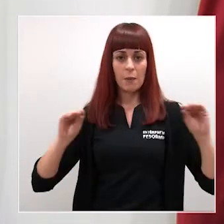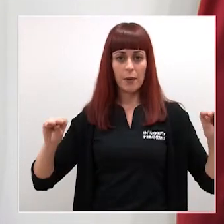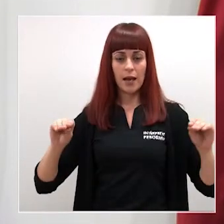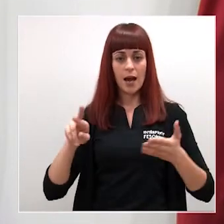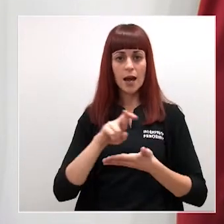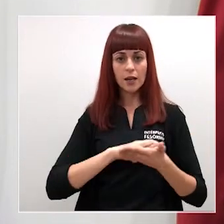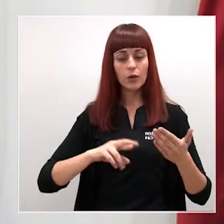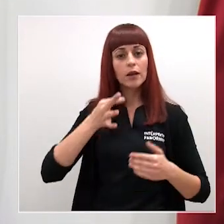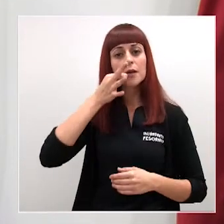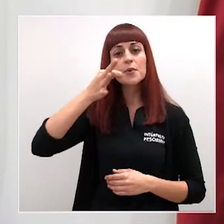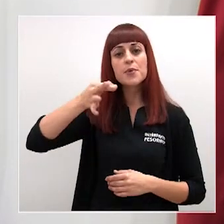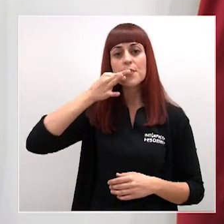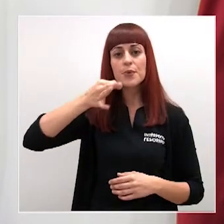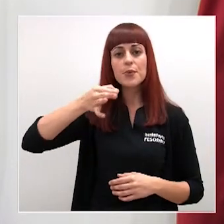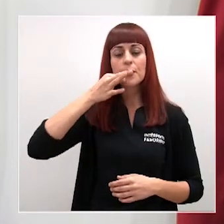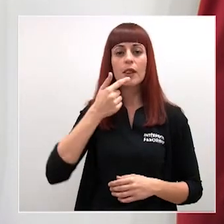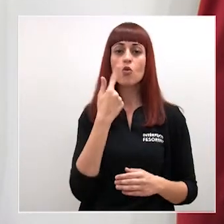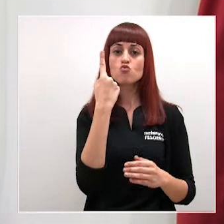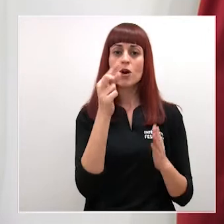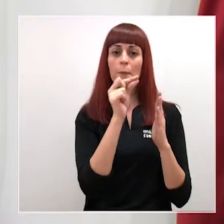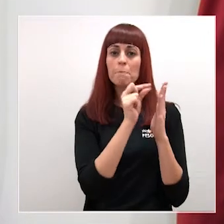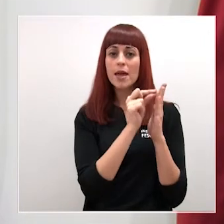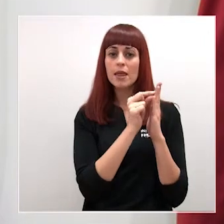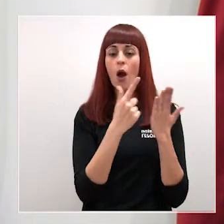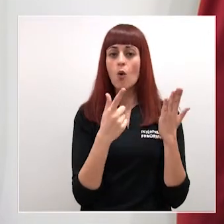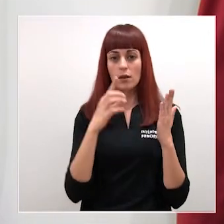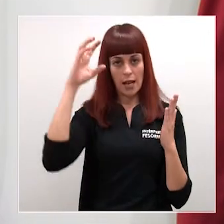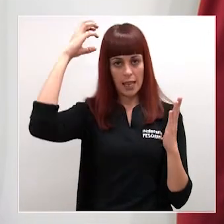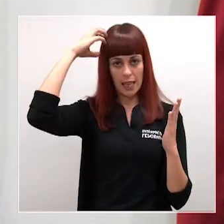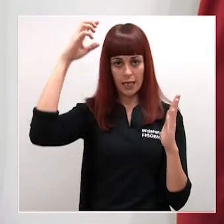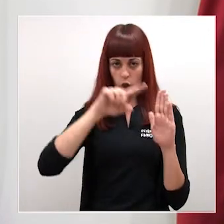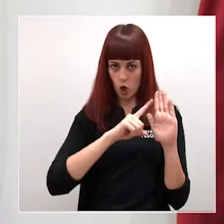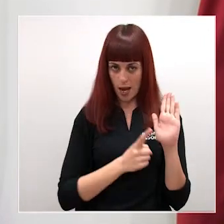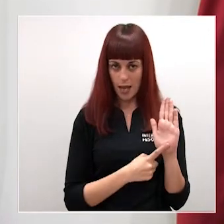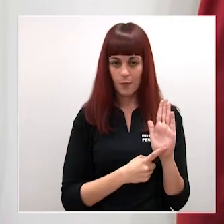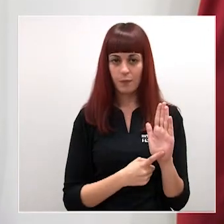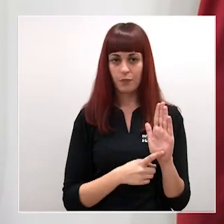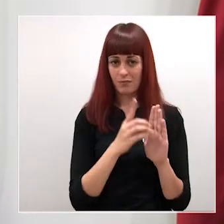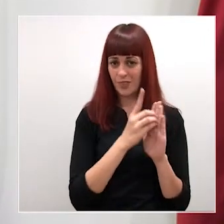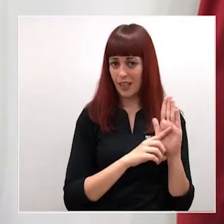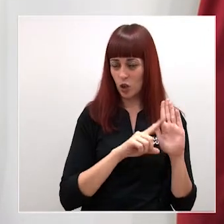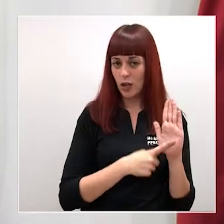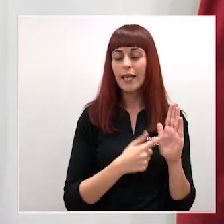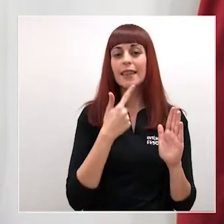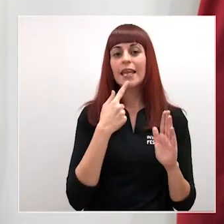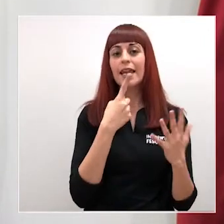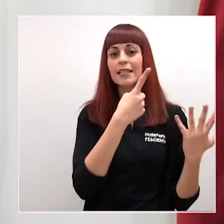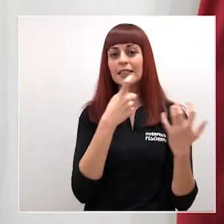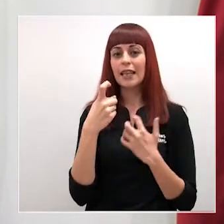Regional, una de las medidas es que el decreto ley contempla que las 650